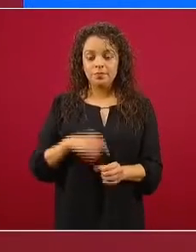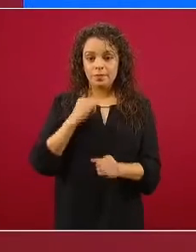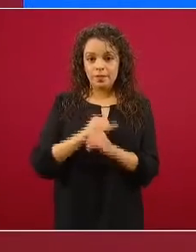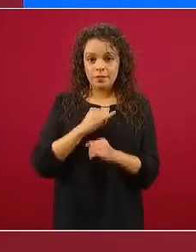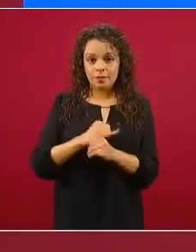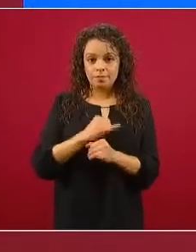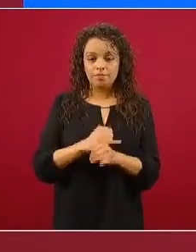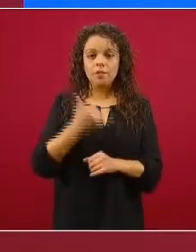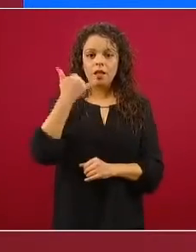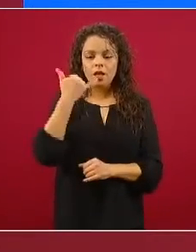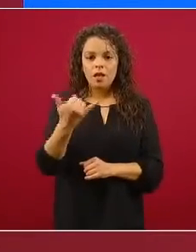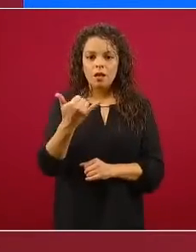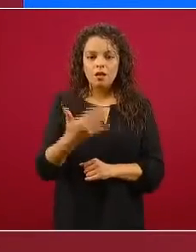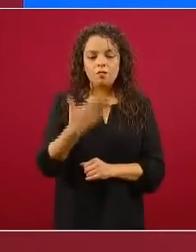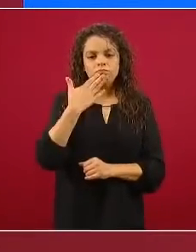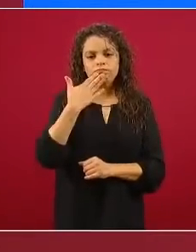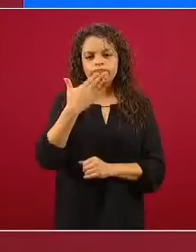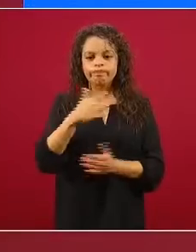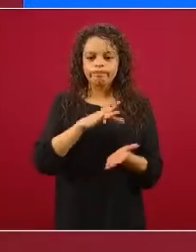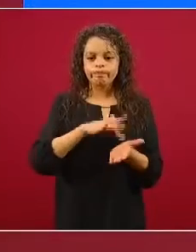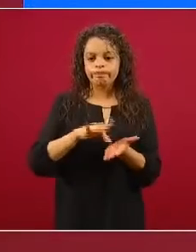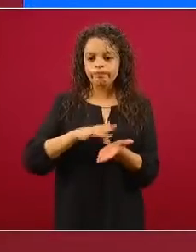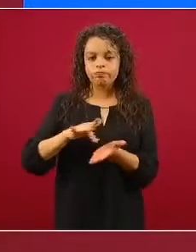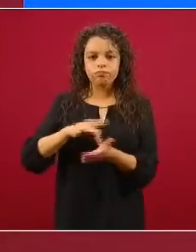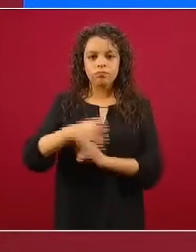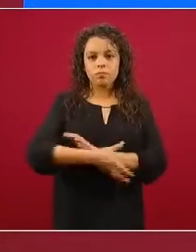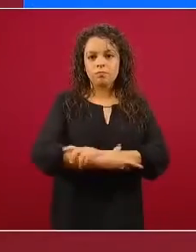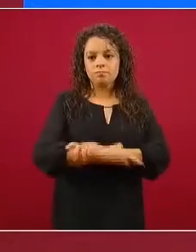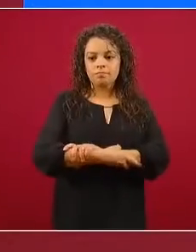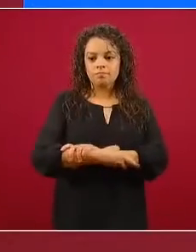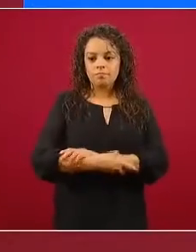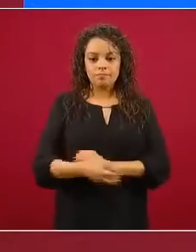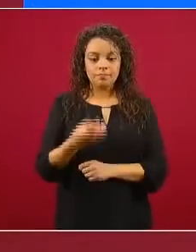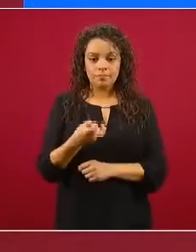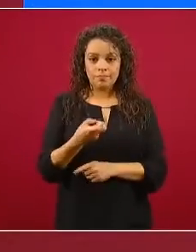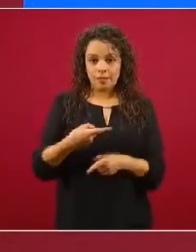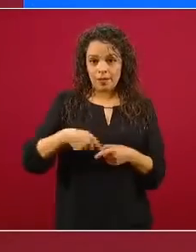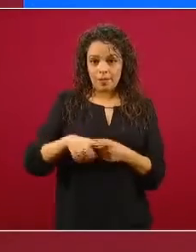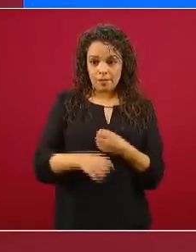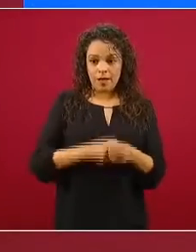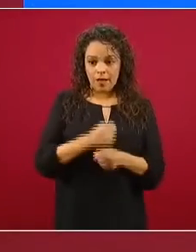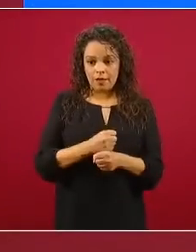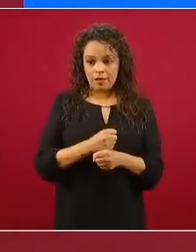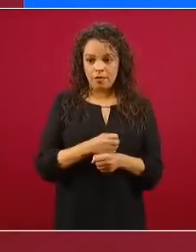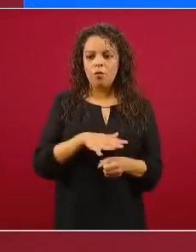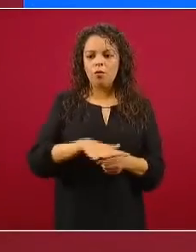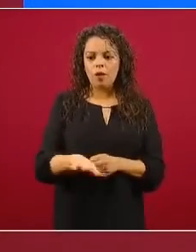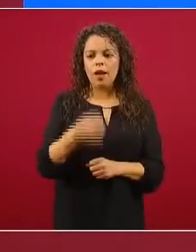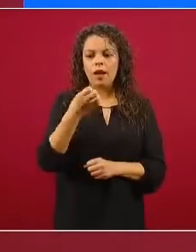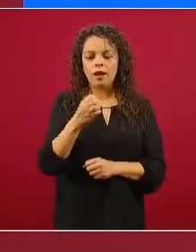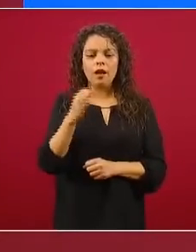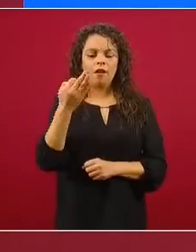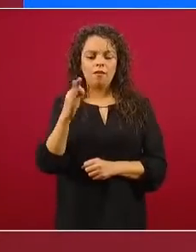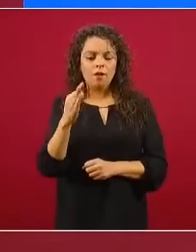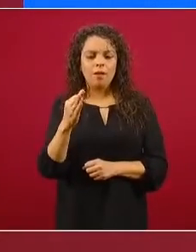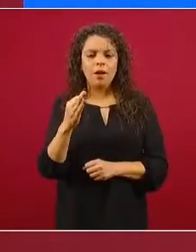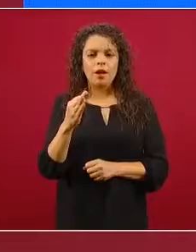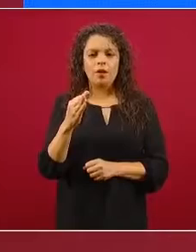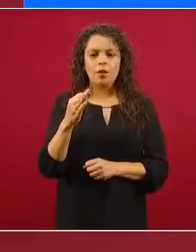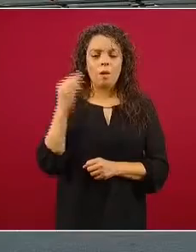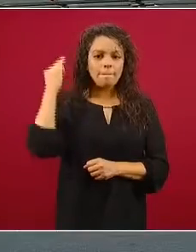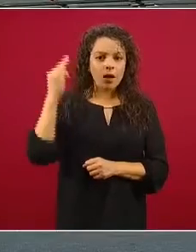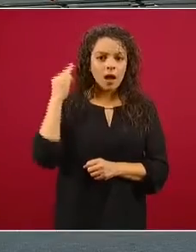un acto de solidaridad al inicio de este año. ¿Cuál fue? Que en enero, febrero y marzo no se hubiera dado de baja a ningún